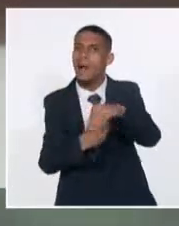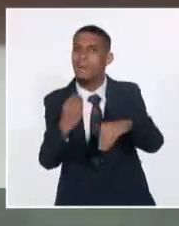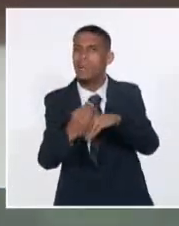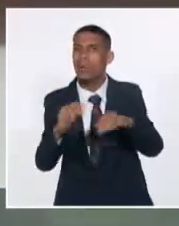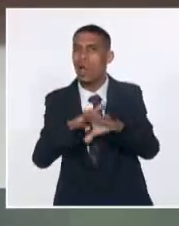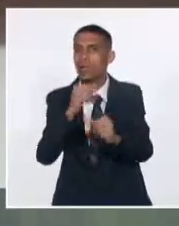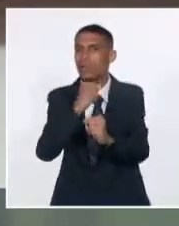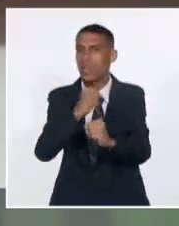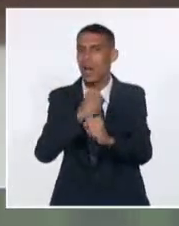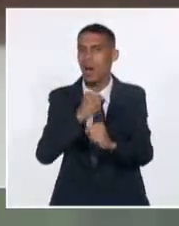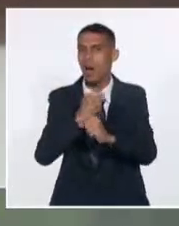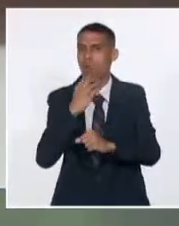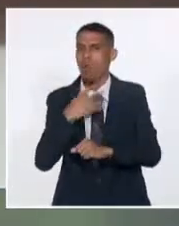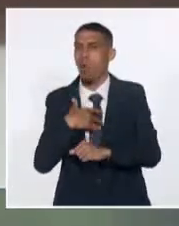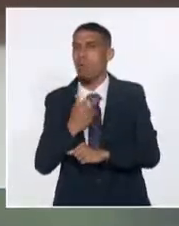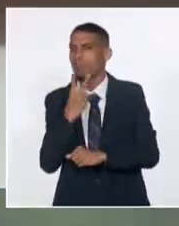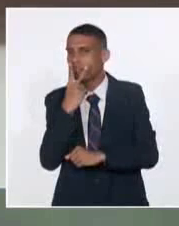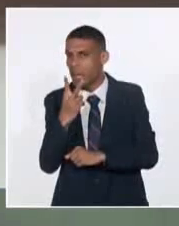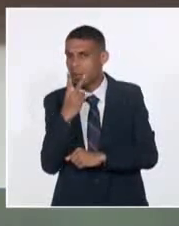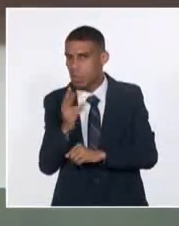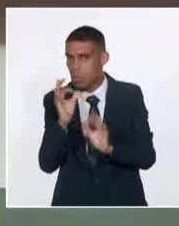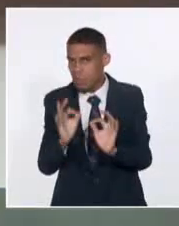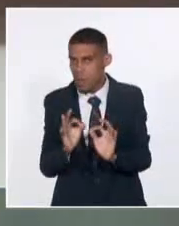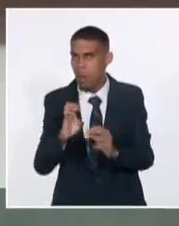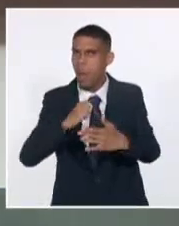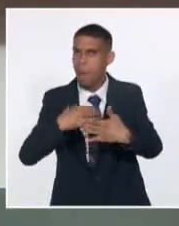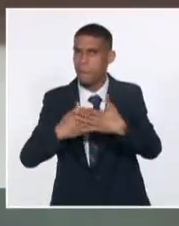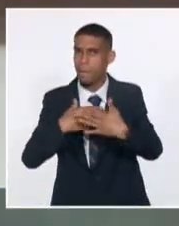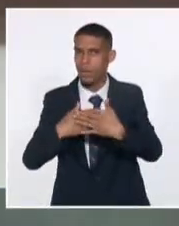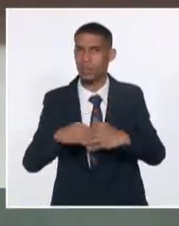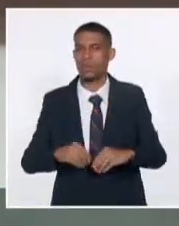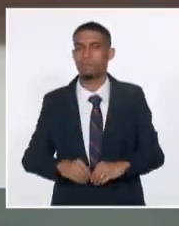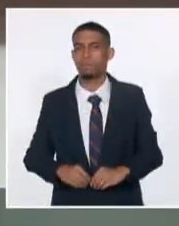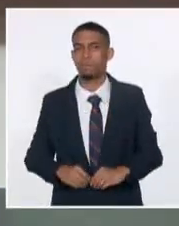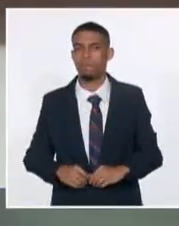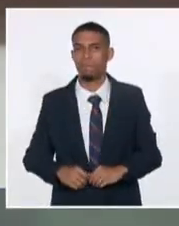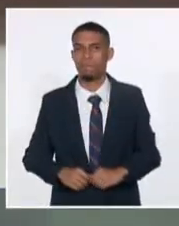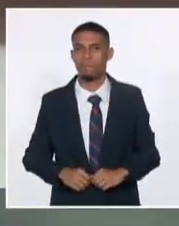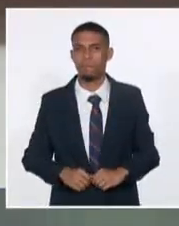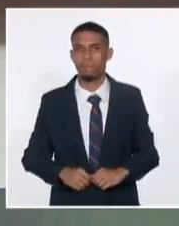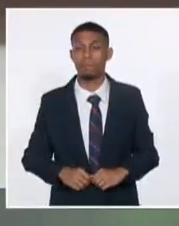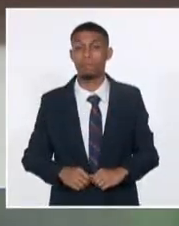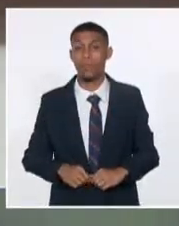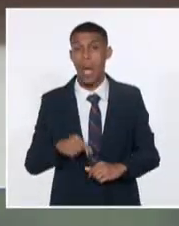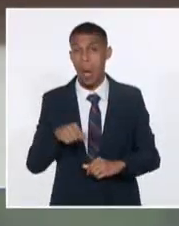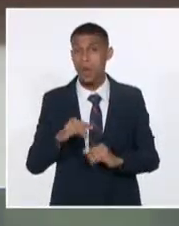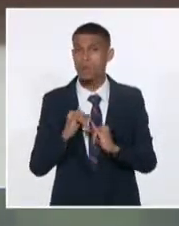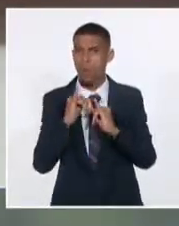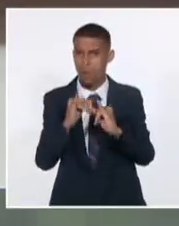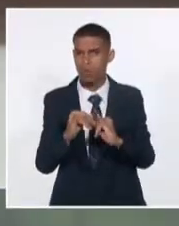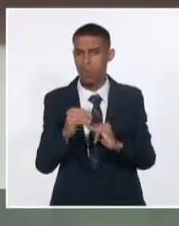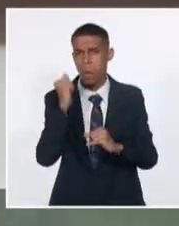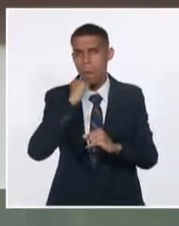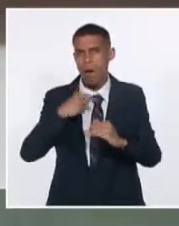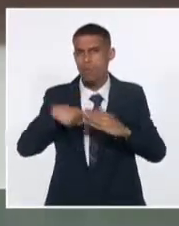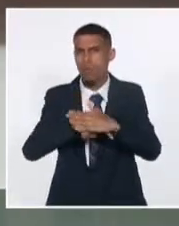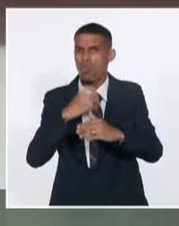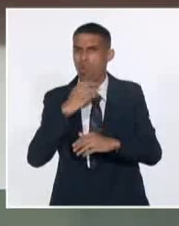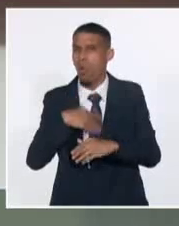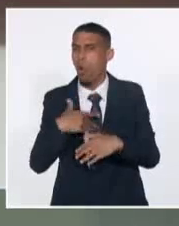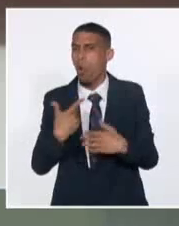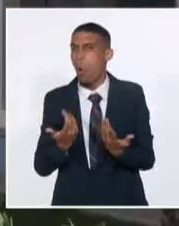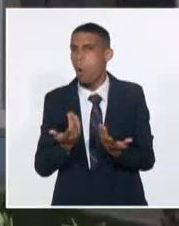medios de comunicación al tiempo que impuso una dinámica sin precedentes en sus redacciones. El siguiente reporte nos acerca a las vivencias de colegas